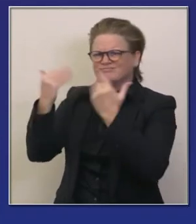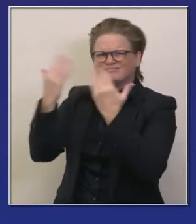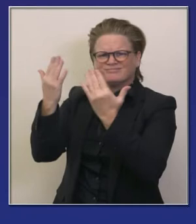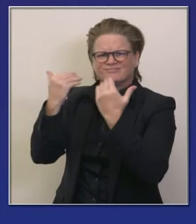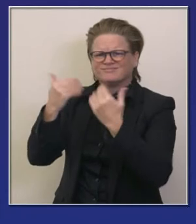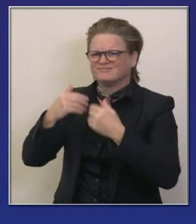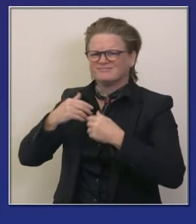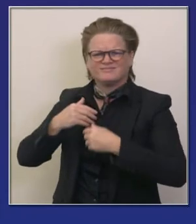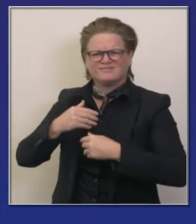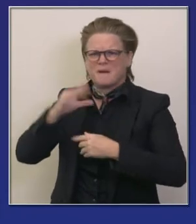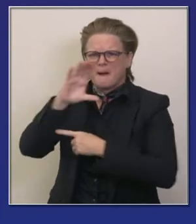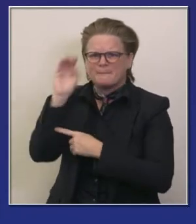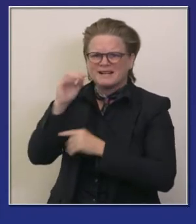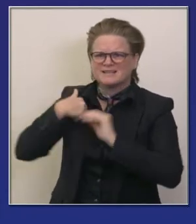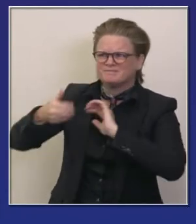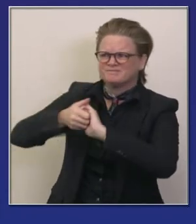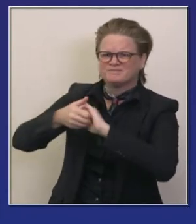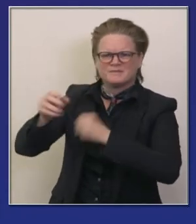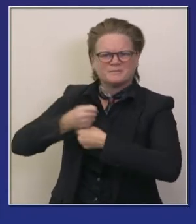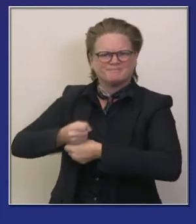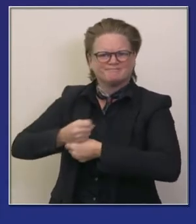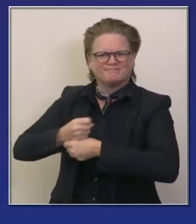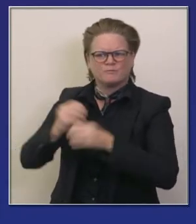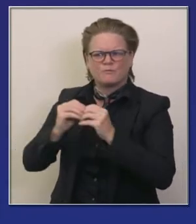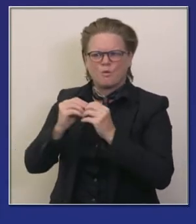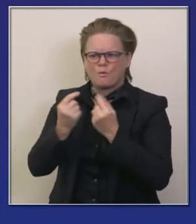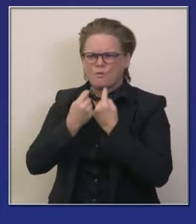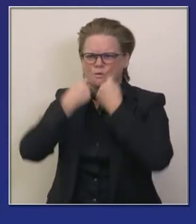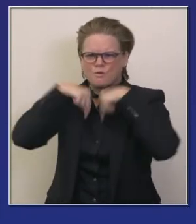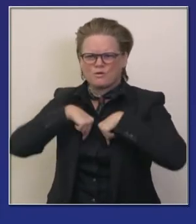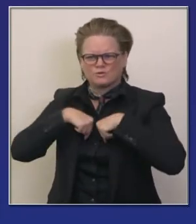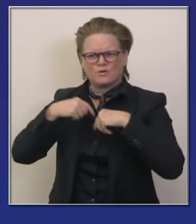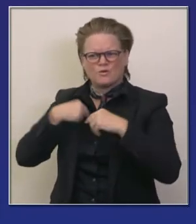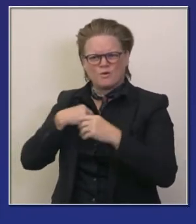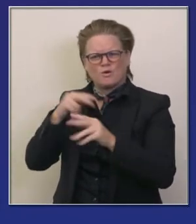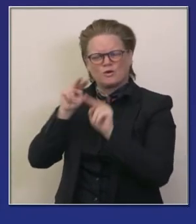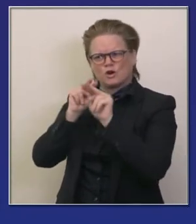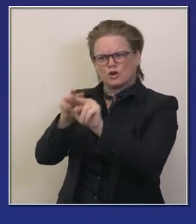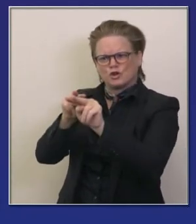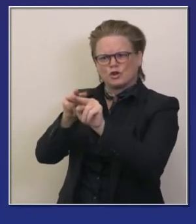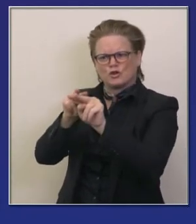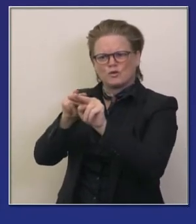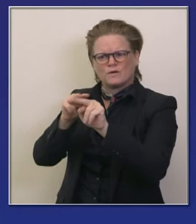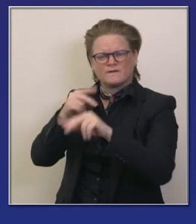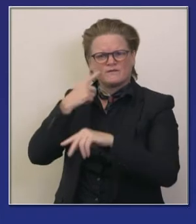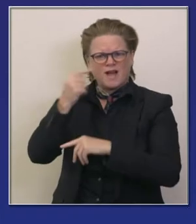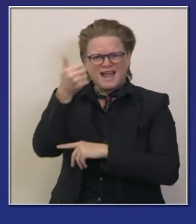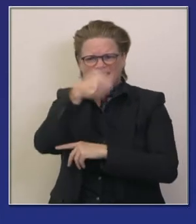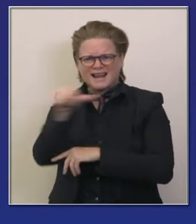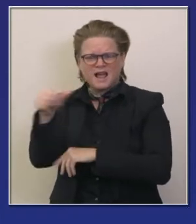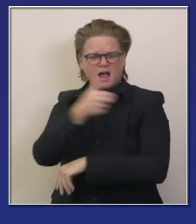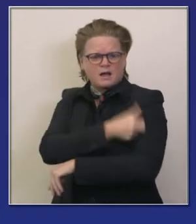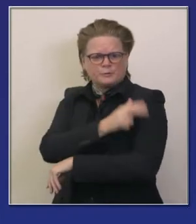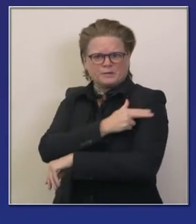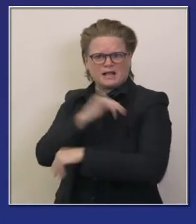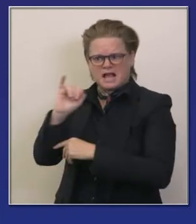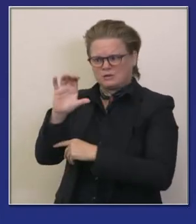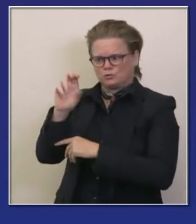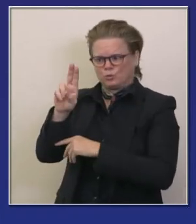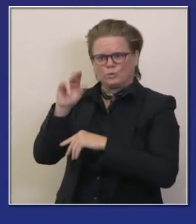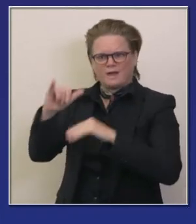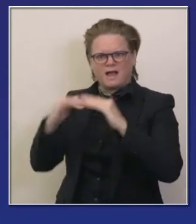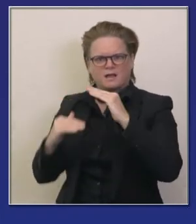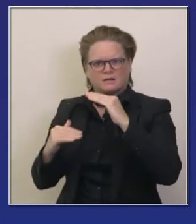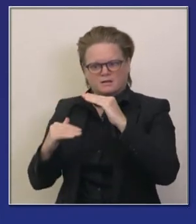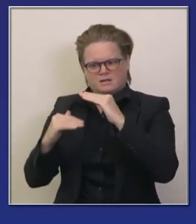ciento porque concentrándonos en unidades de cuidados intensivos desproporcionadamente espero que esto les explique y que